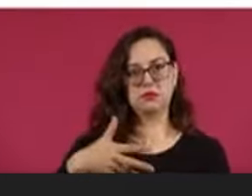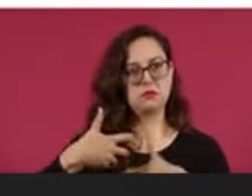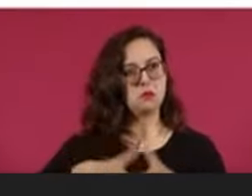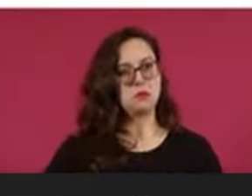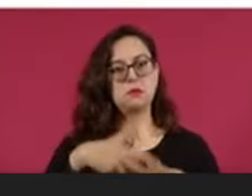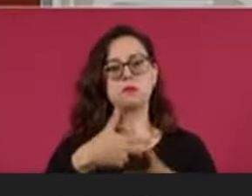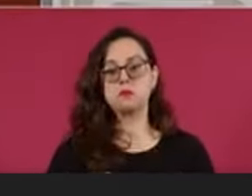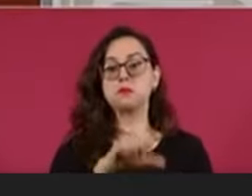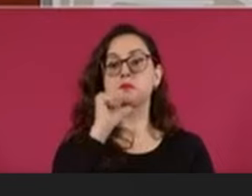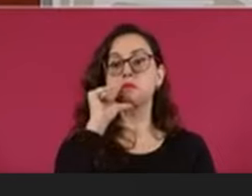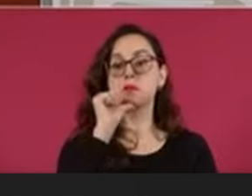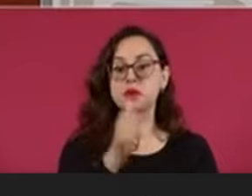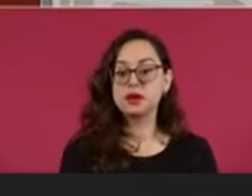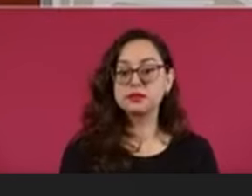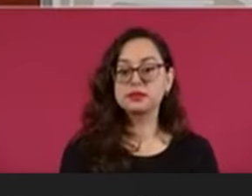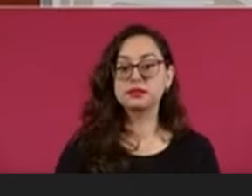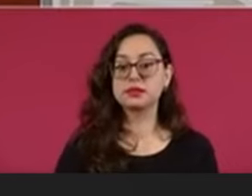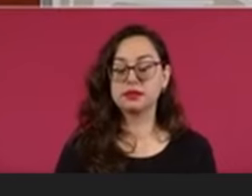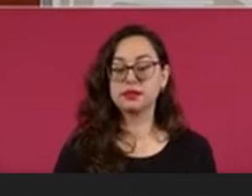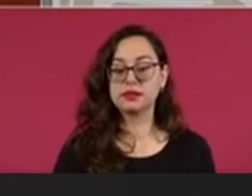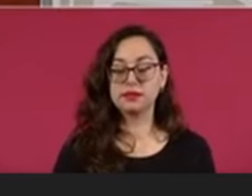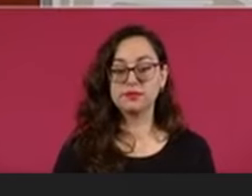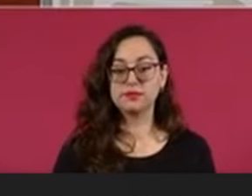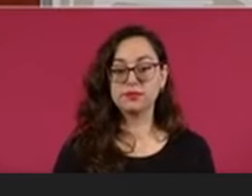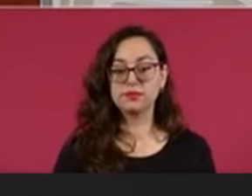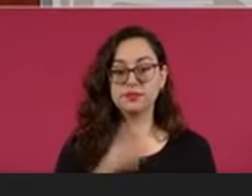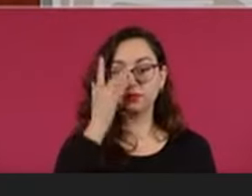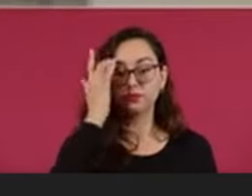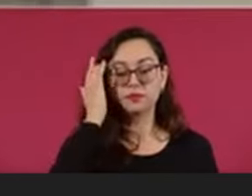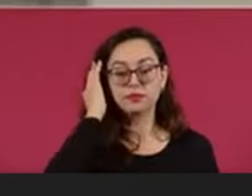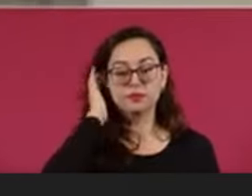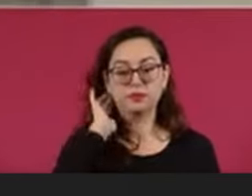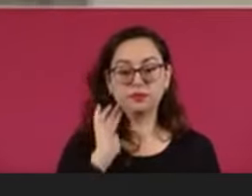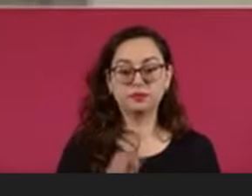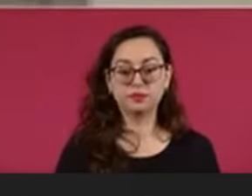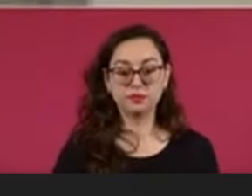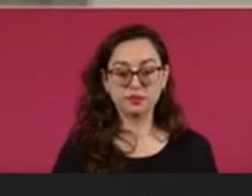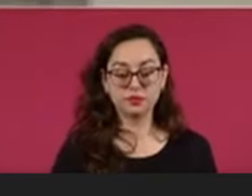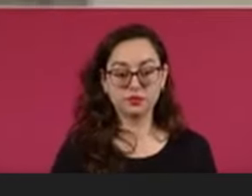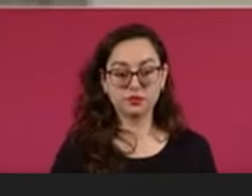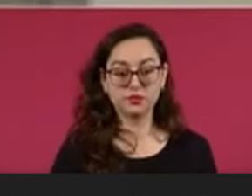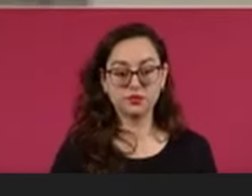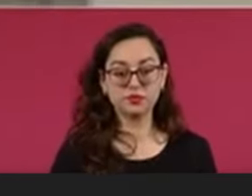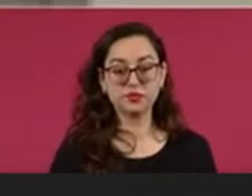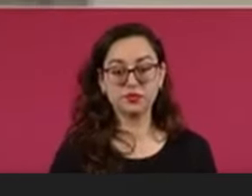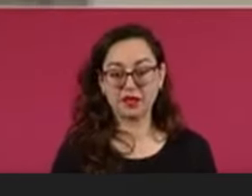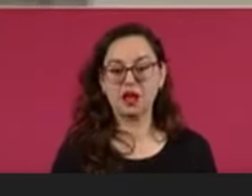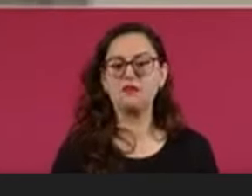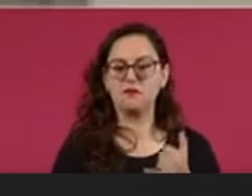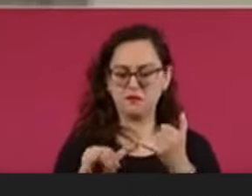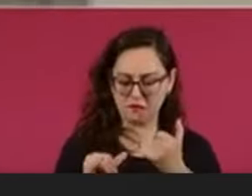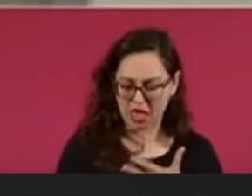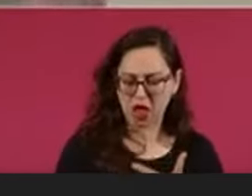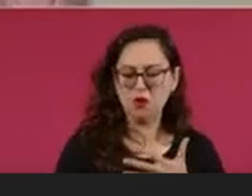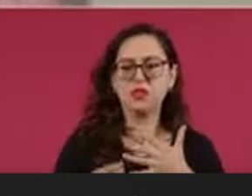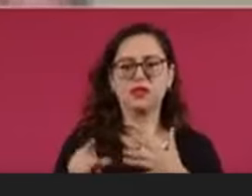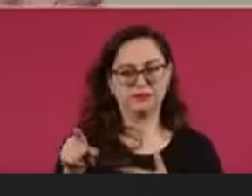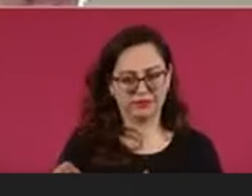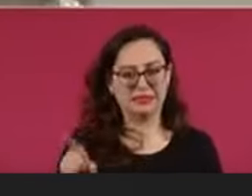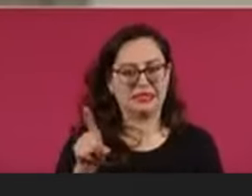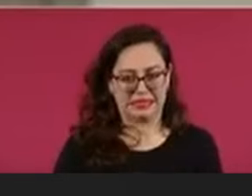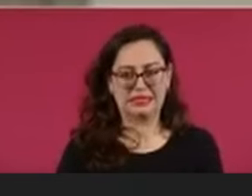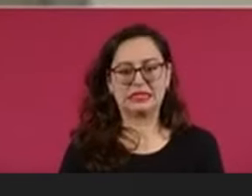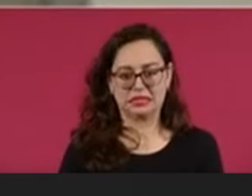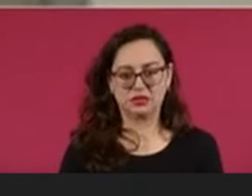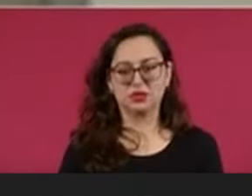Y aunque nunca dejaría de hablar del fraude electoral, porque cómo